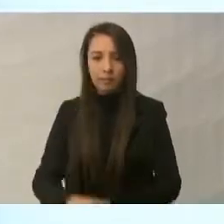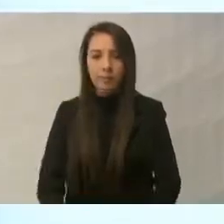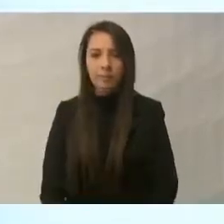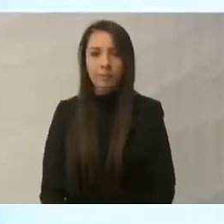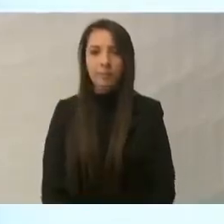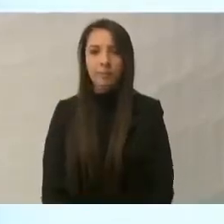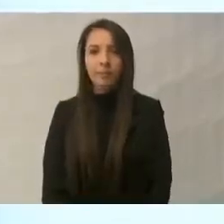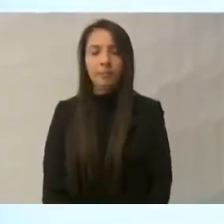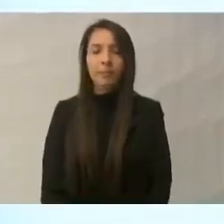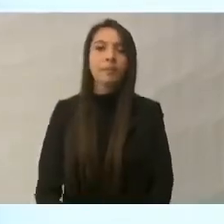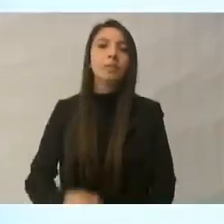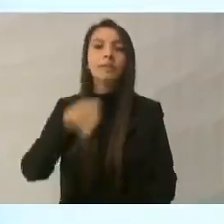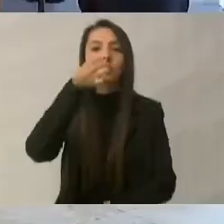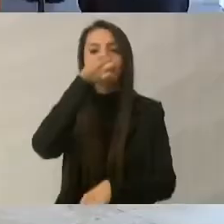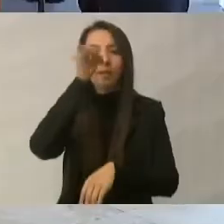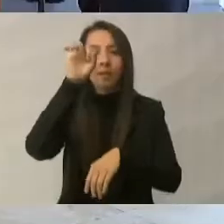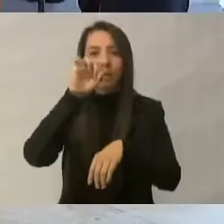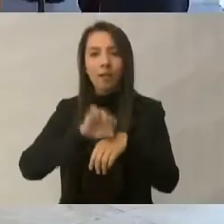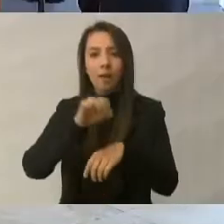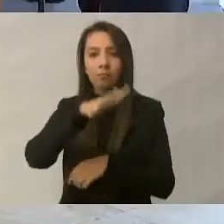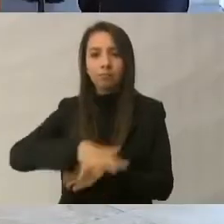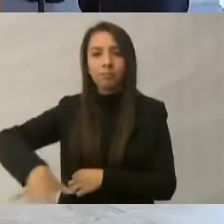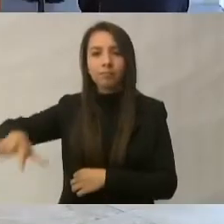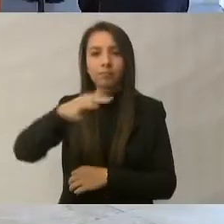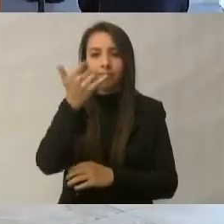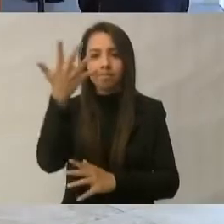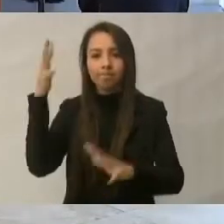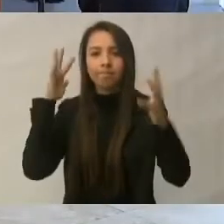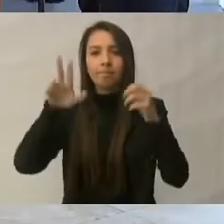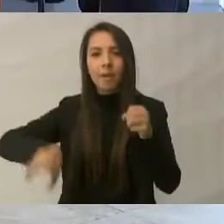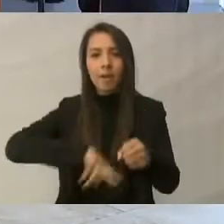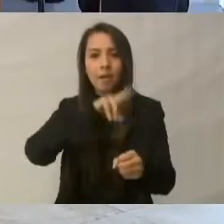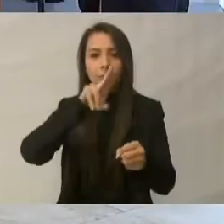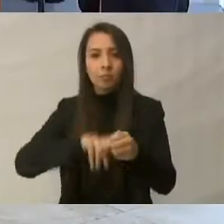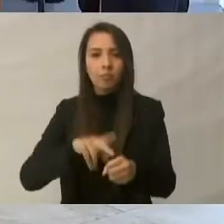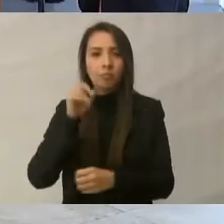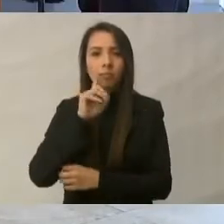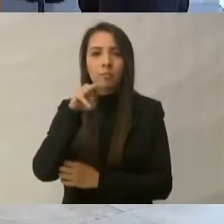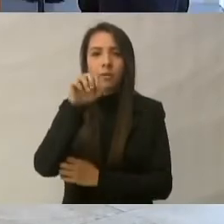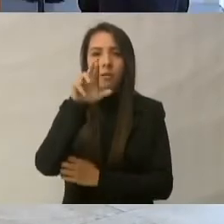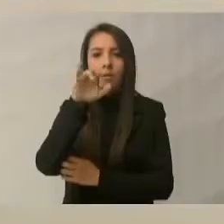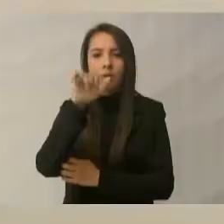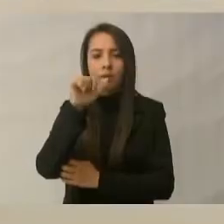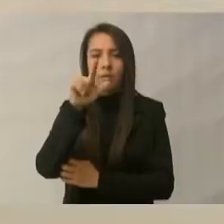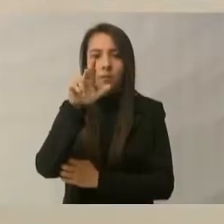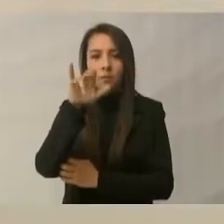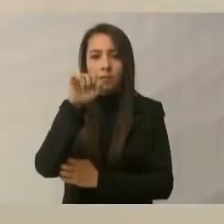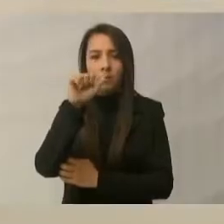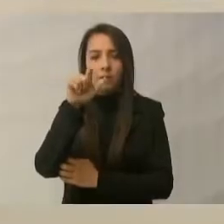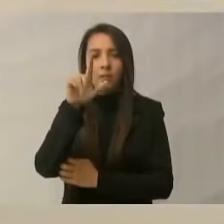La secretaria de Medio Ambiente y Recursos Naturales, María Luisa Alvores González.